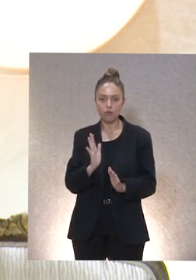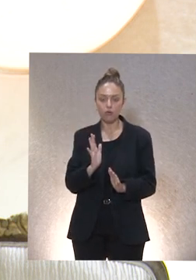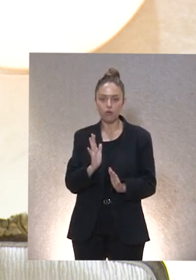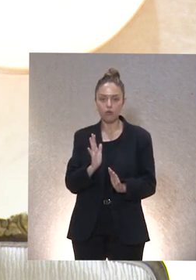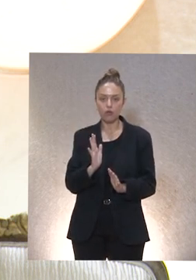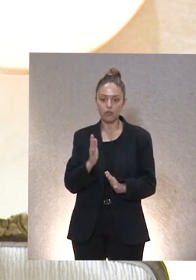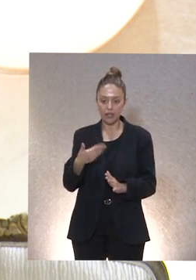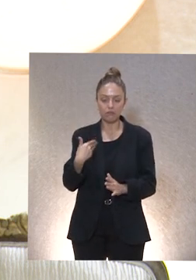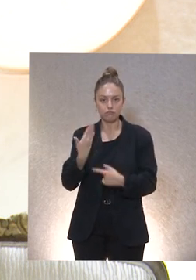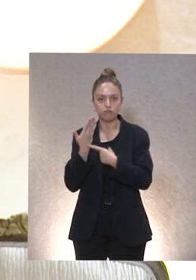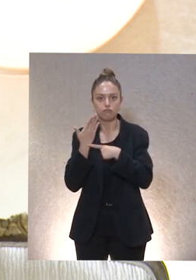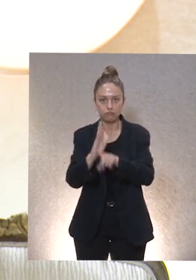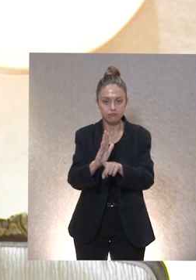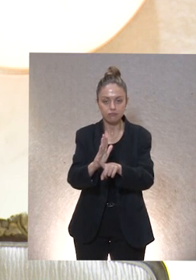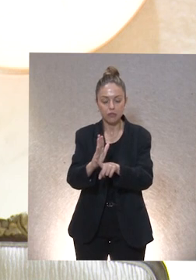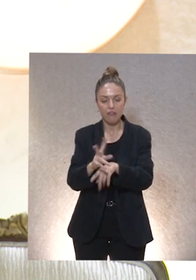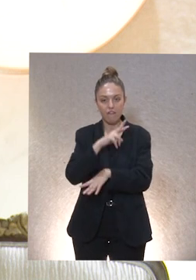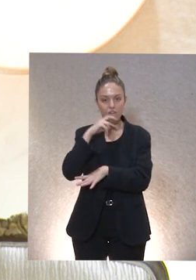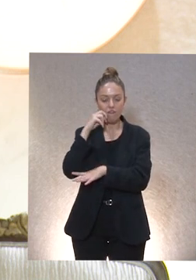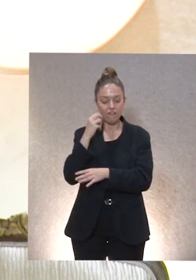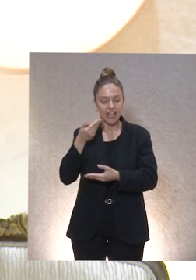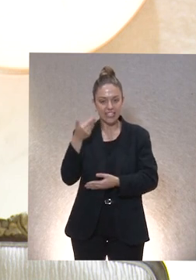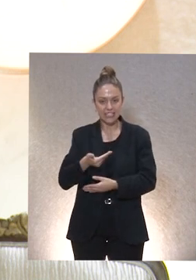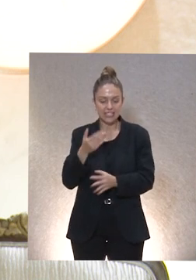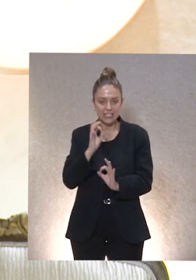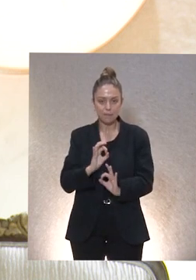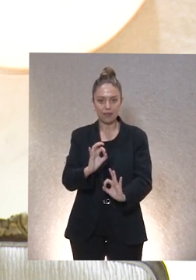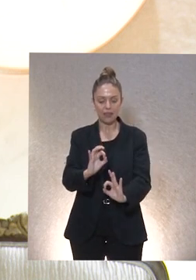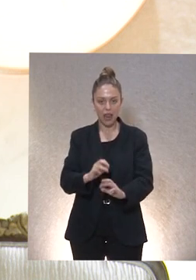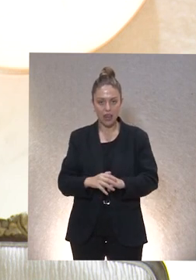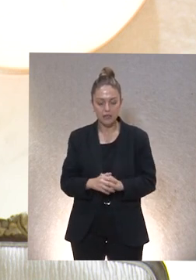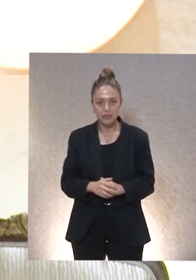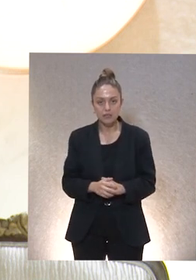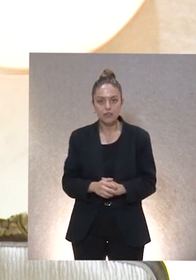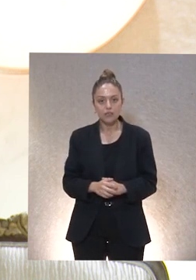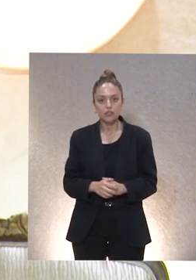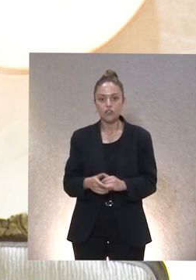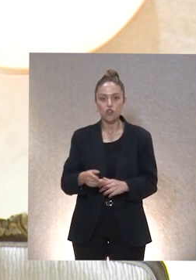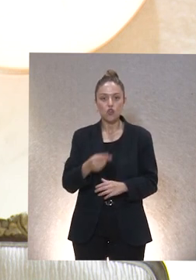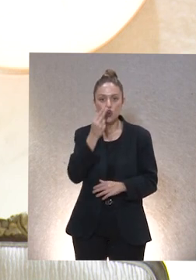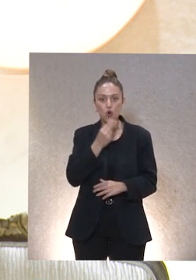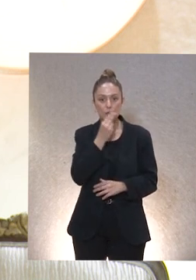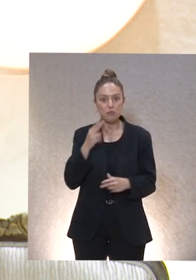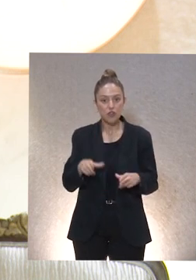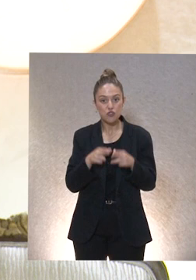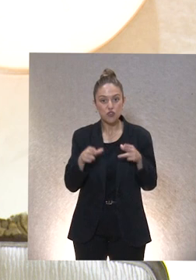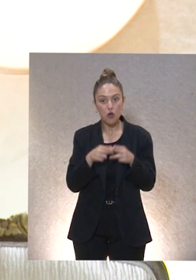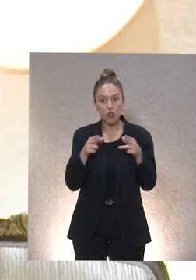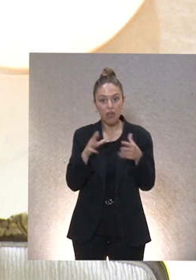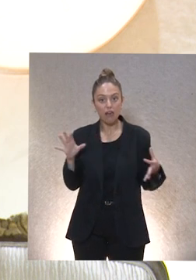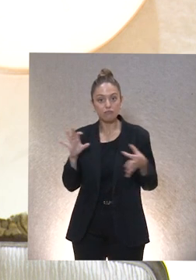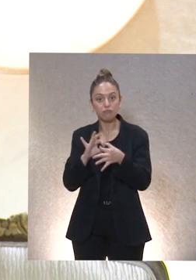aporta un valor especial a sus aportaciones. Son compromisos sociales como los relacionados con la